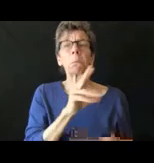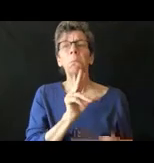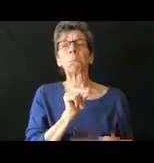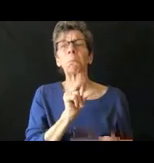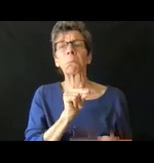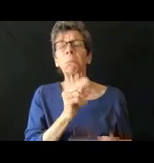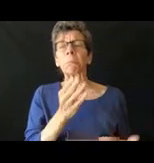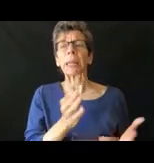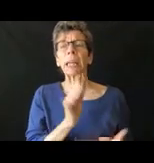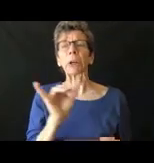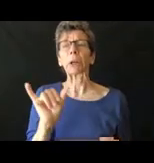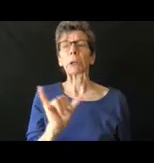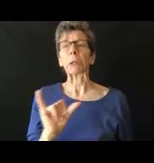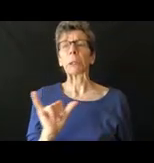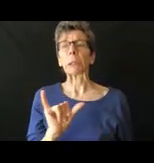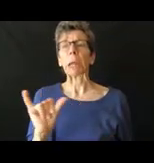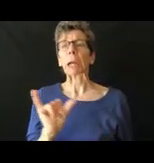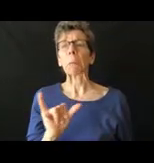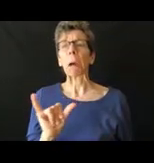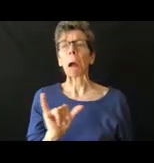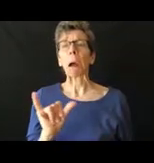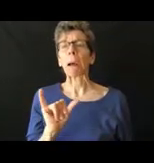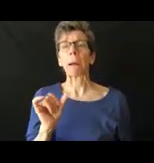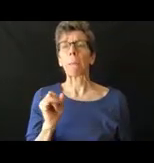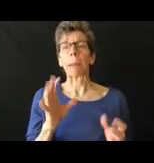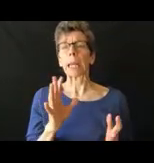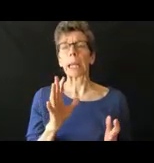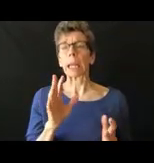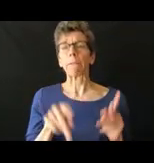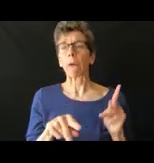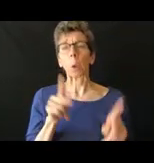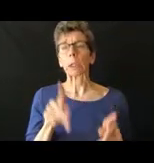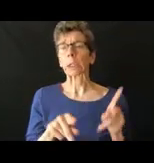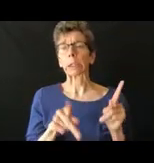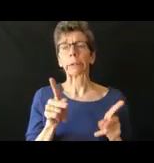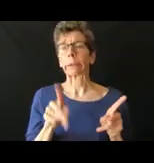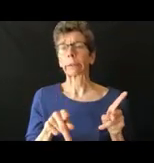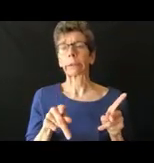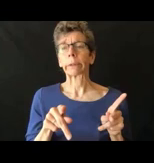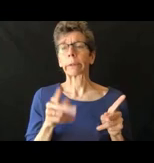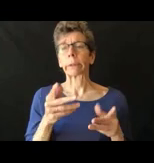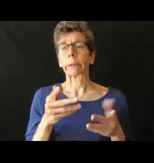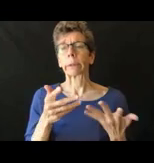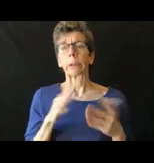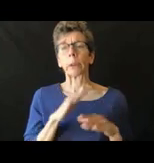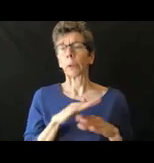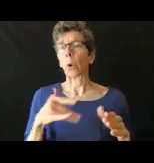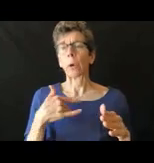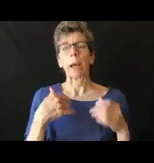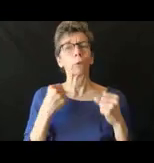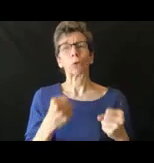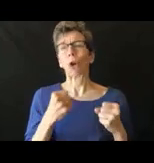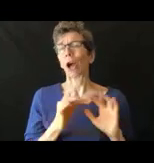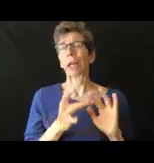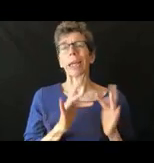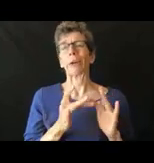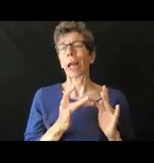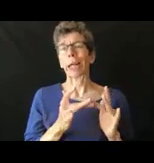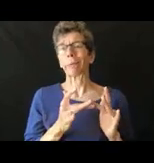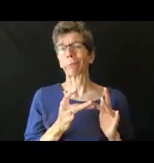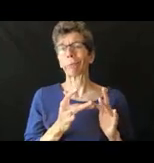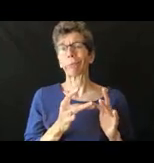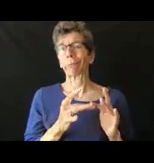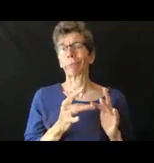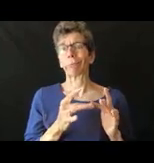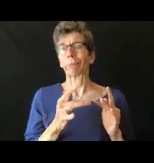aquí en la zona de Yakima todavía no tienen acceso o el internet o web